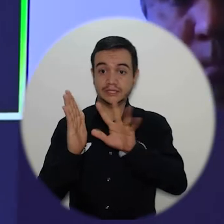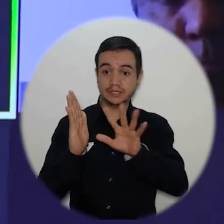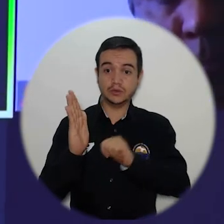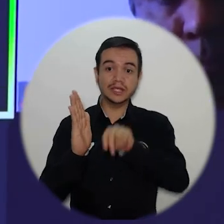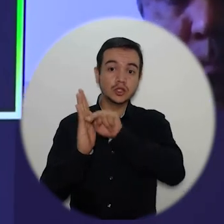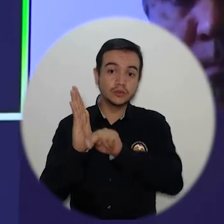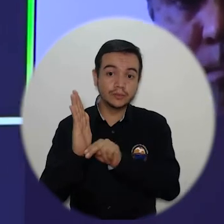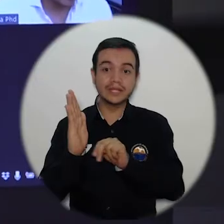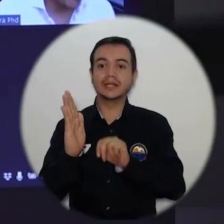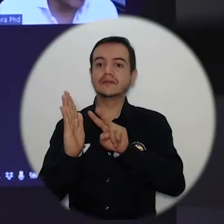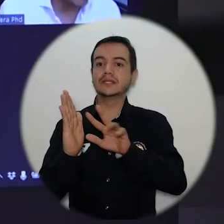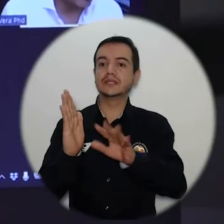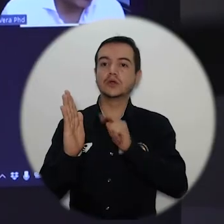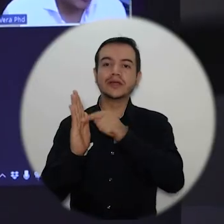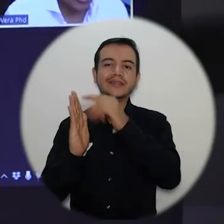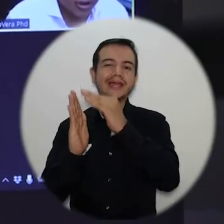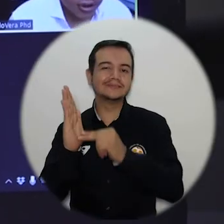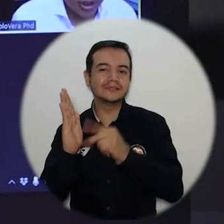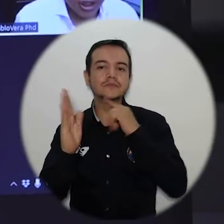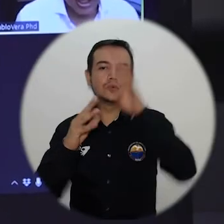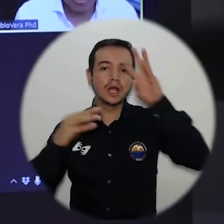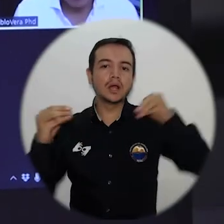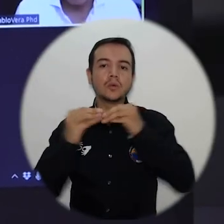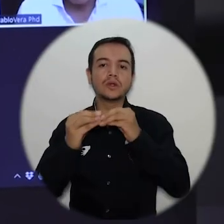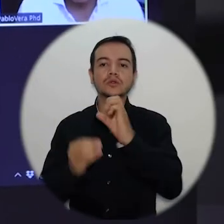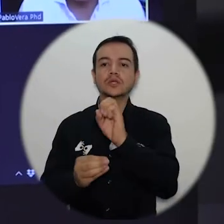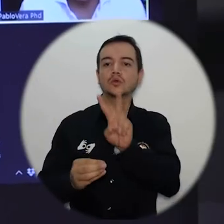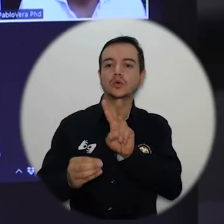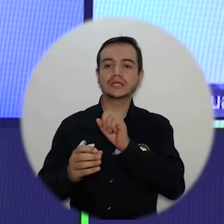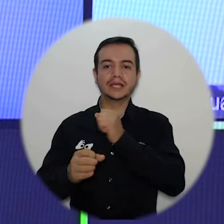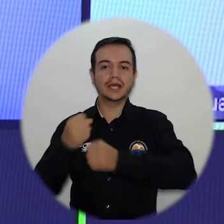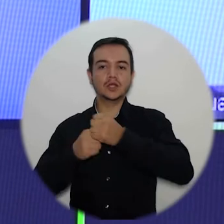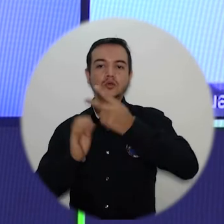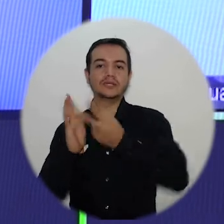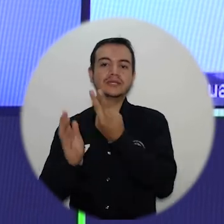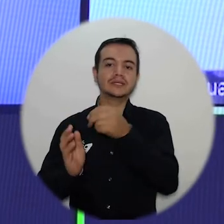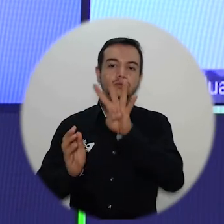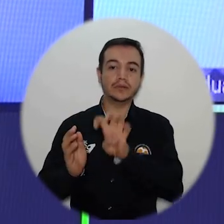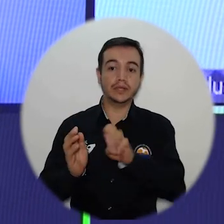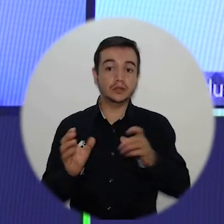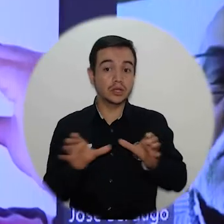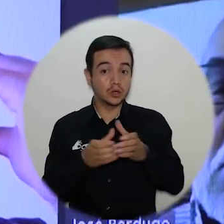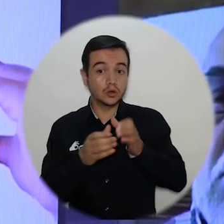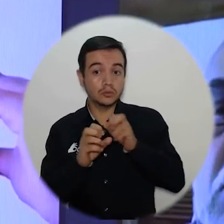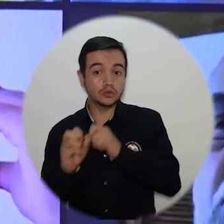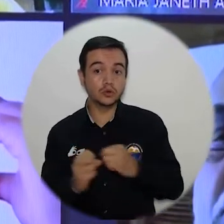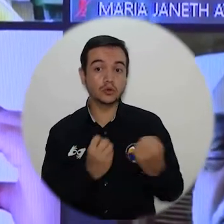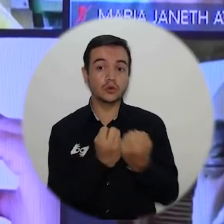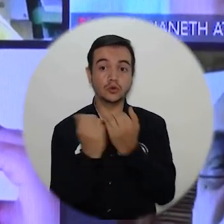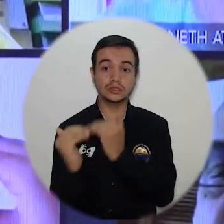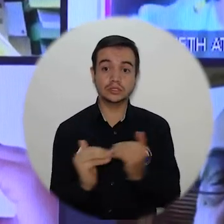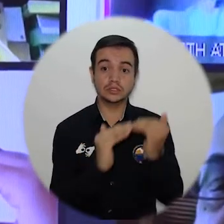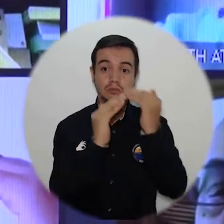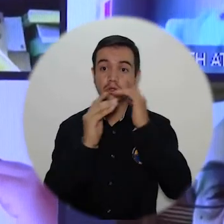del Acuerdo Superior número 022 de 2019, es función del Consejo Superior de UNI Magdalena, nombrar al rector para un periodo